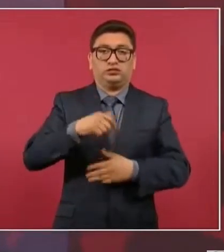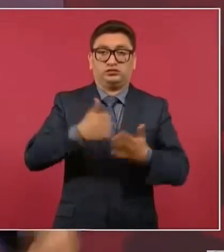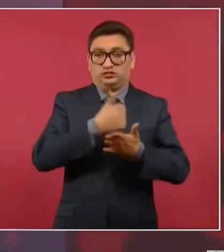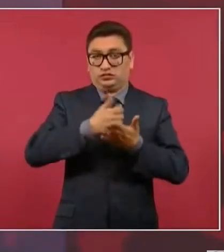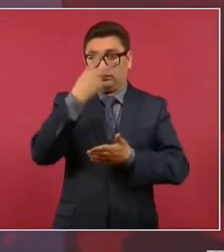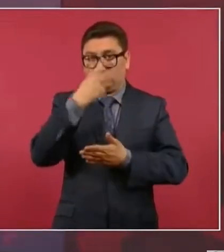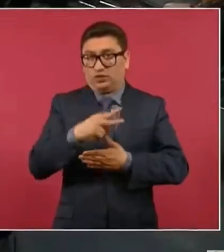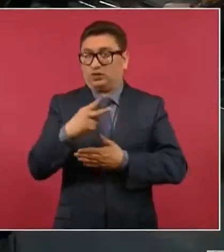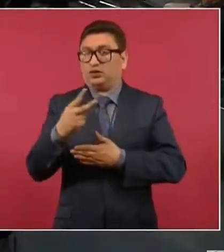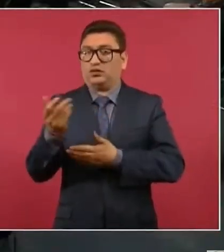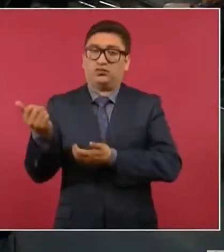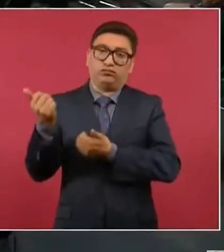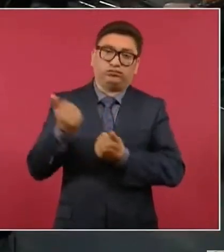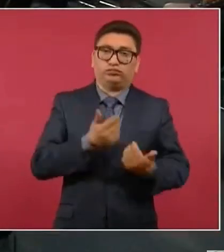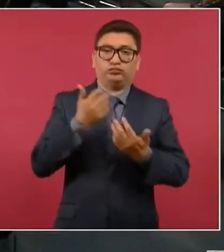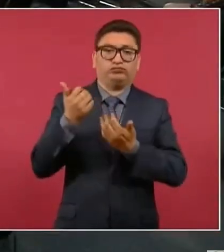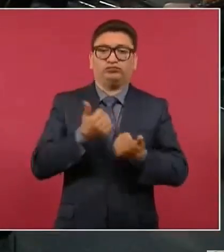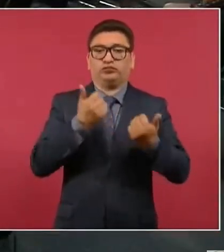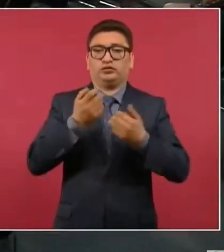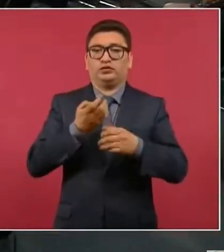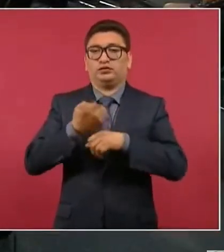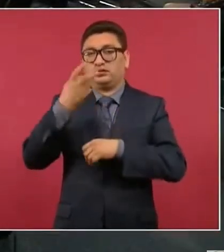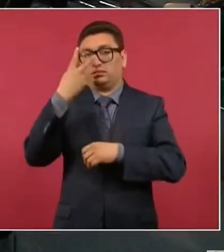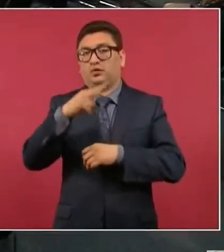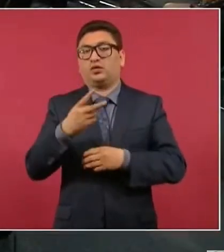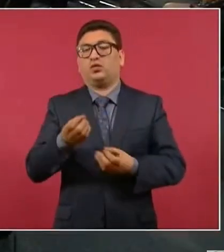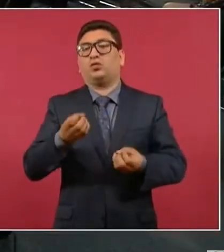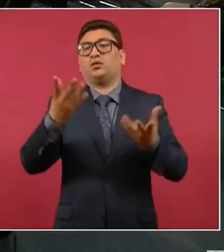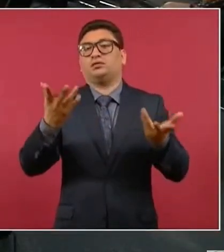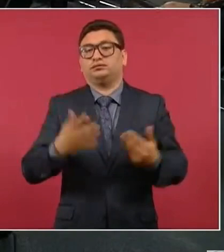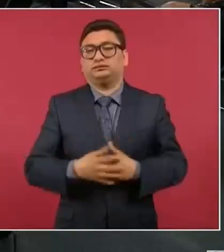traerla del Estado de México.